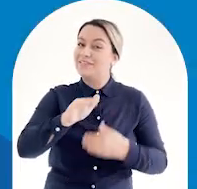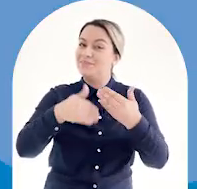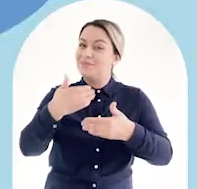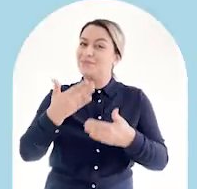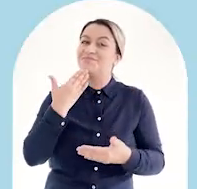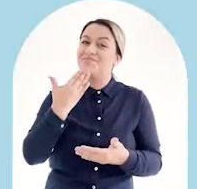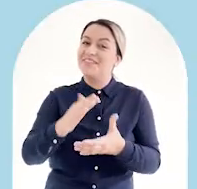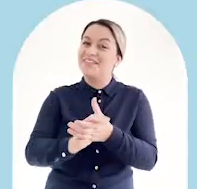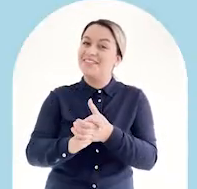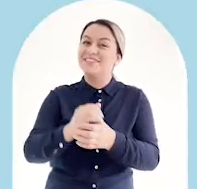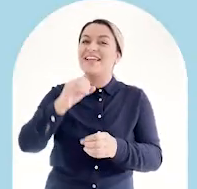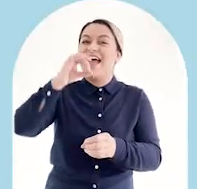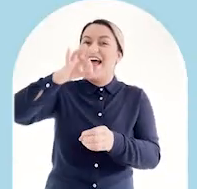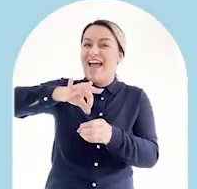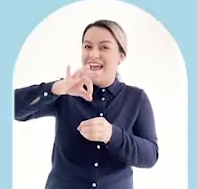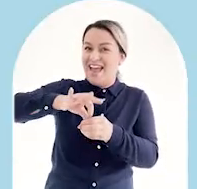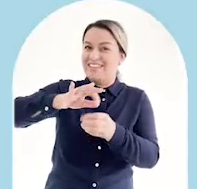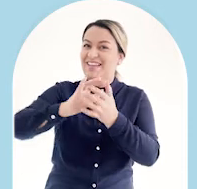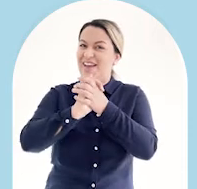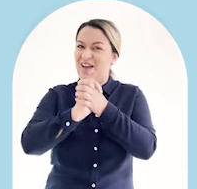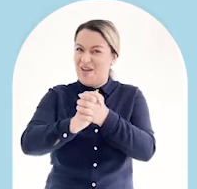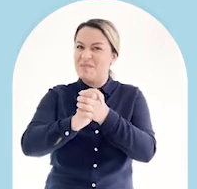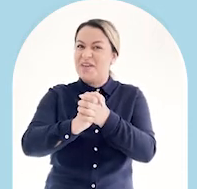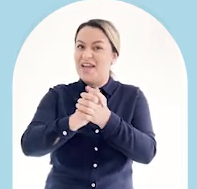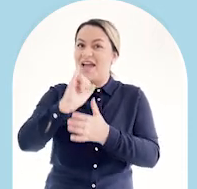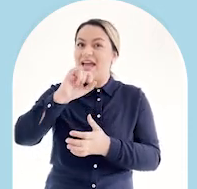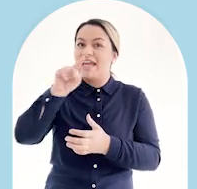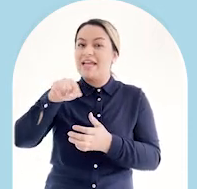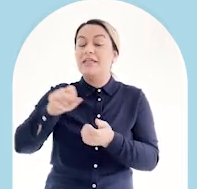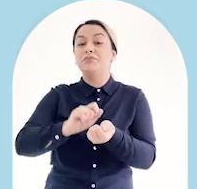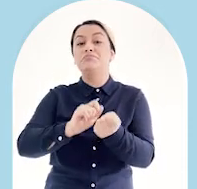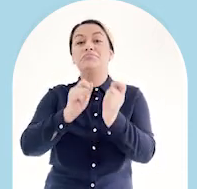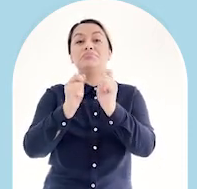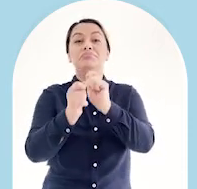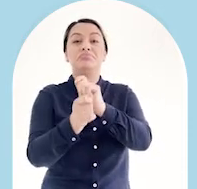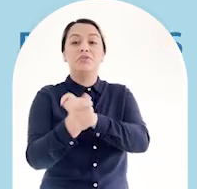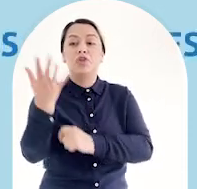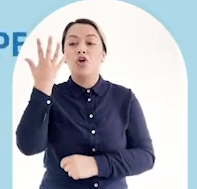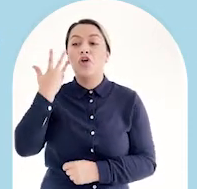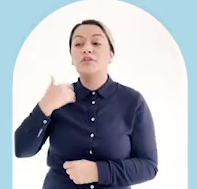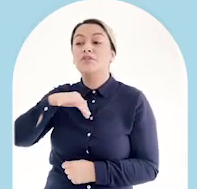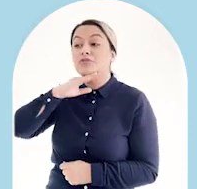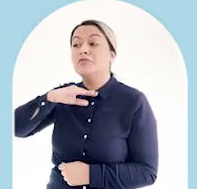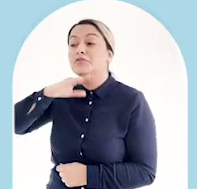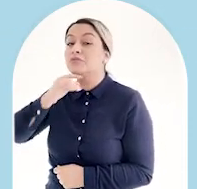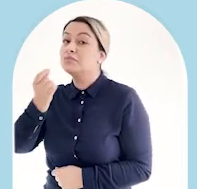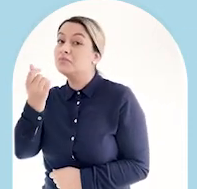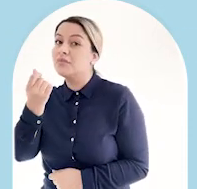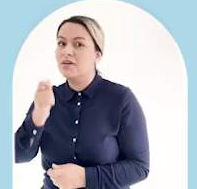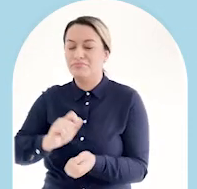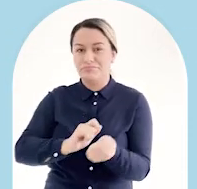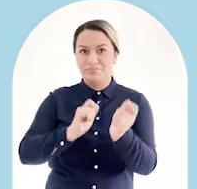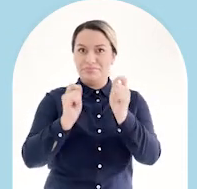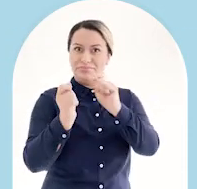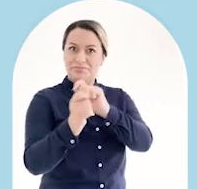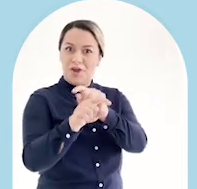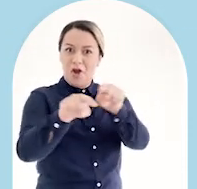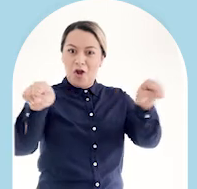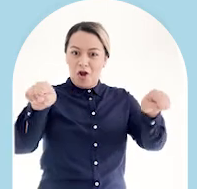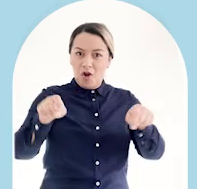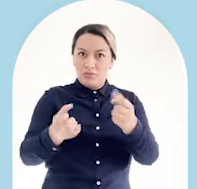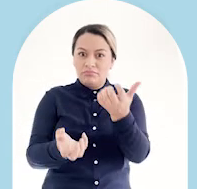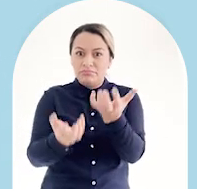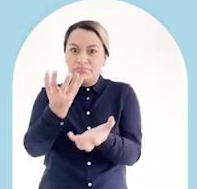Y así es como gracias a la alcancía amiga, Inés convirtió sus pequeños pesitos del día a día en una